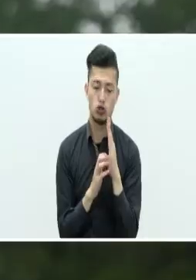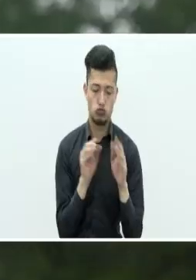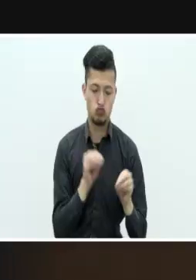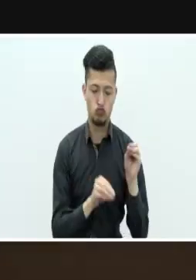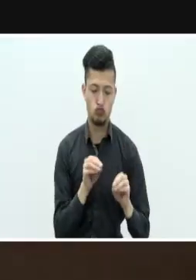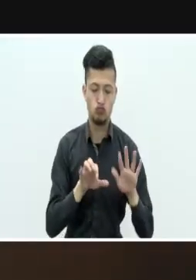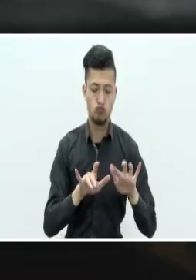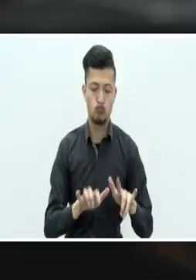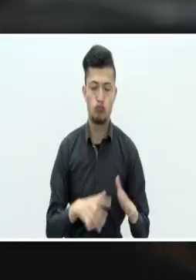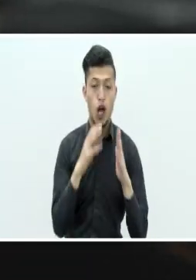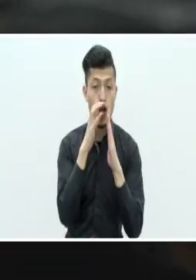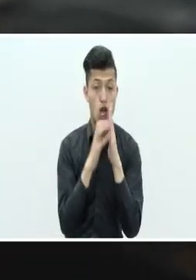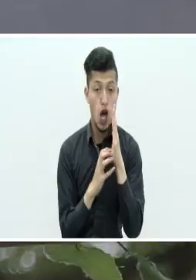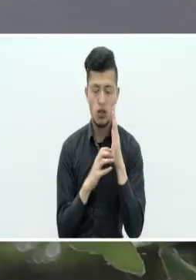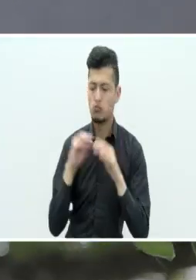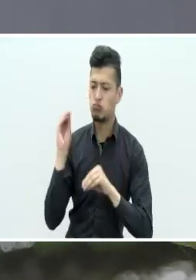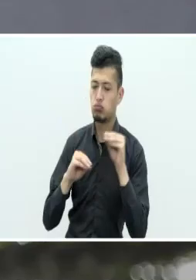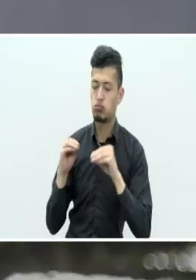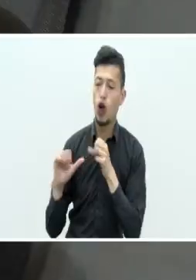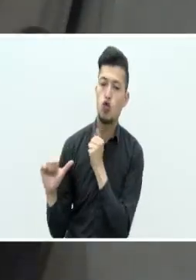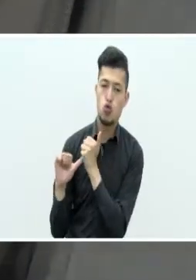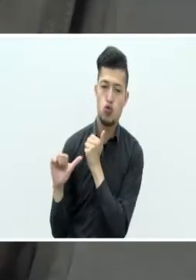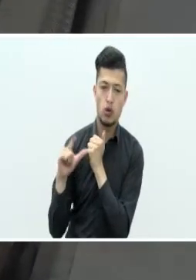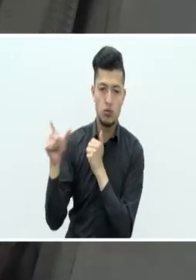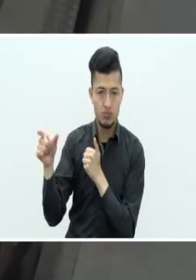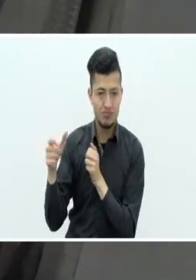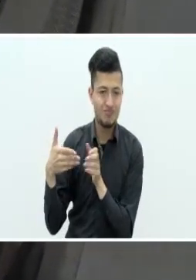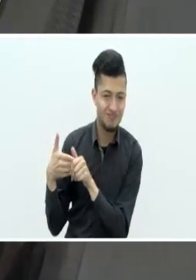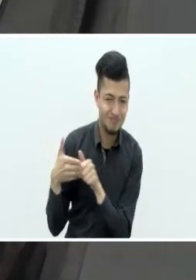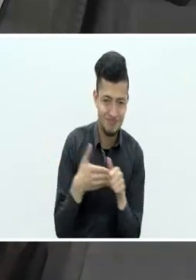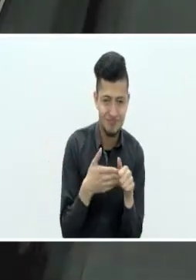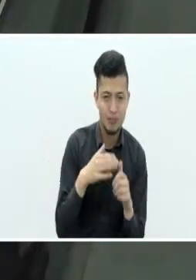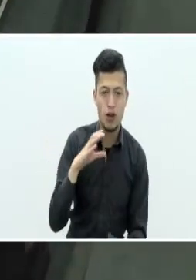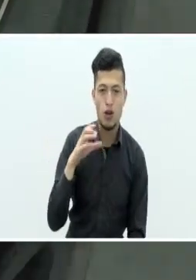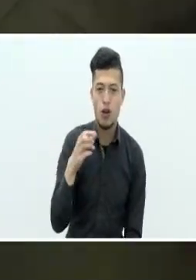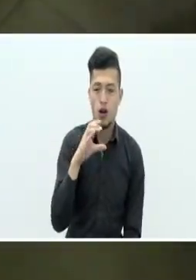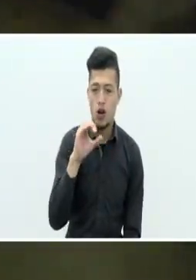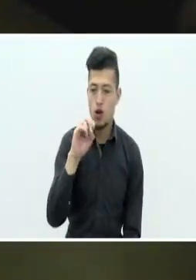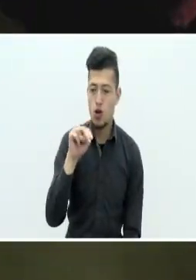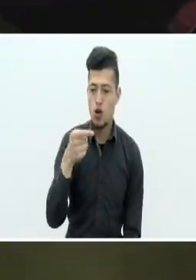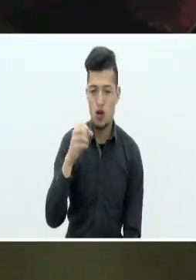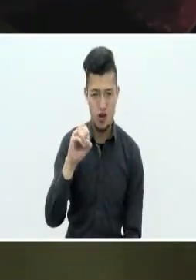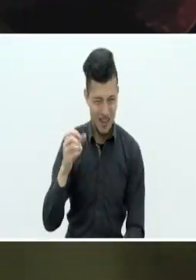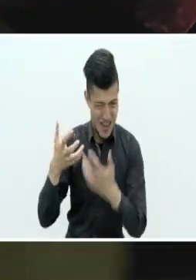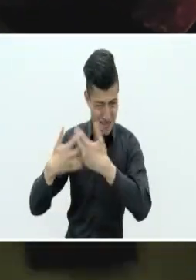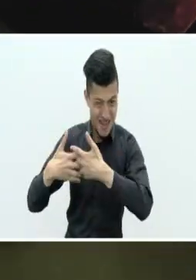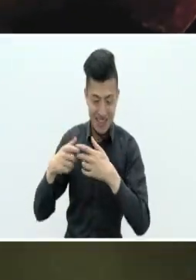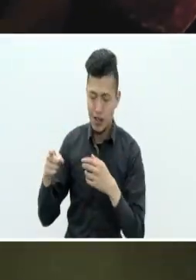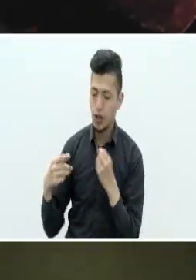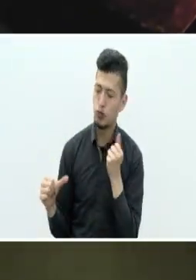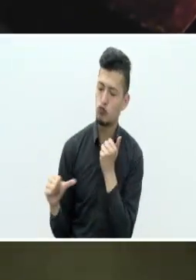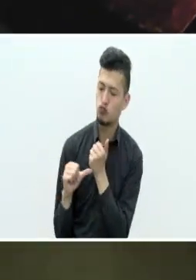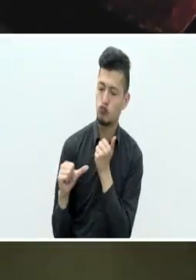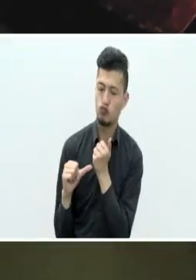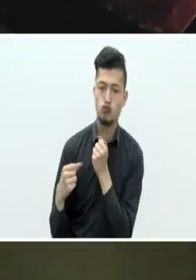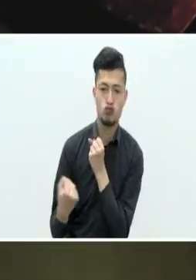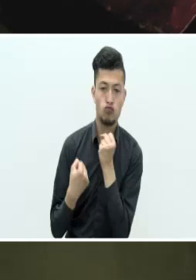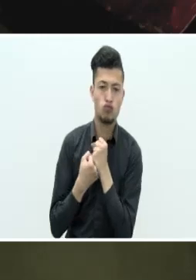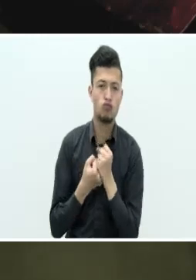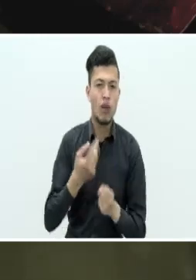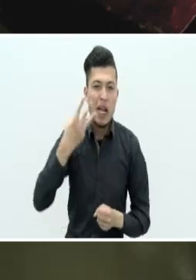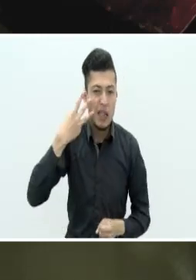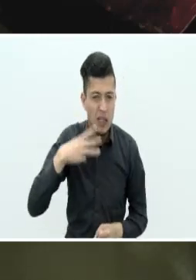Estuvimos bajo la tutoría de los instructores de Congo Films. Fueron tres días de rodaje, bastante